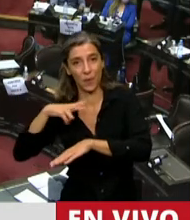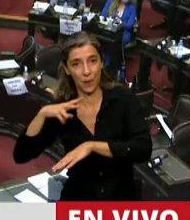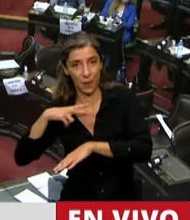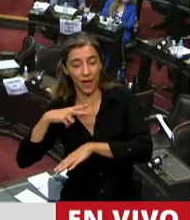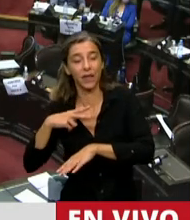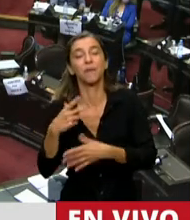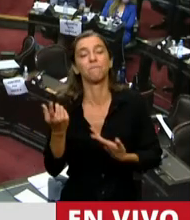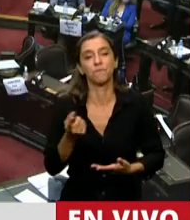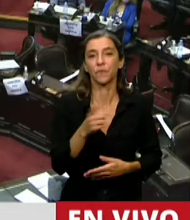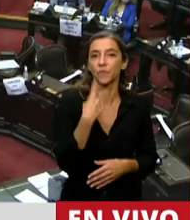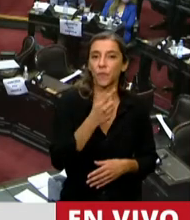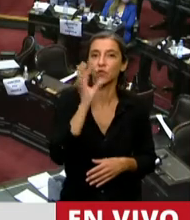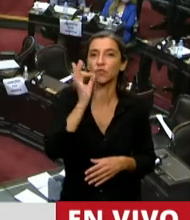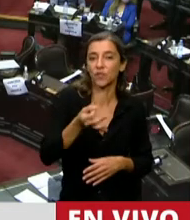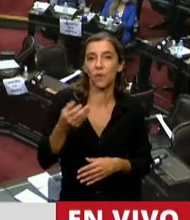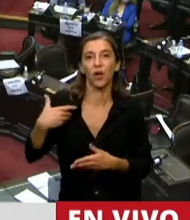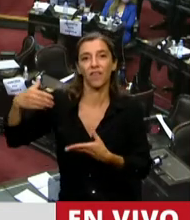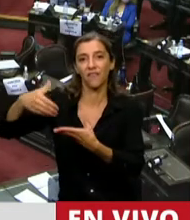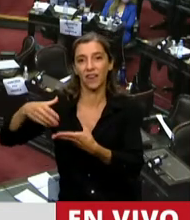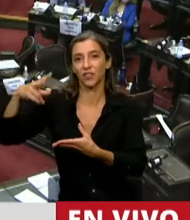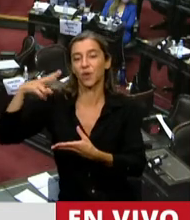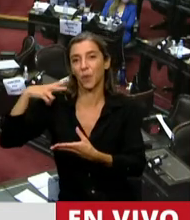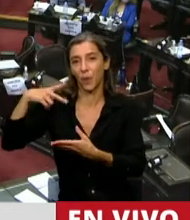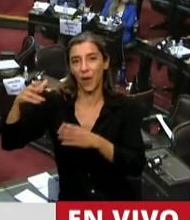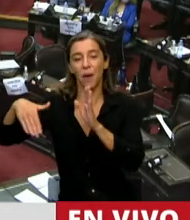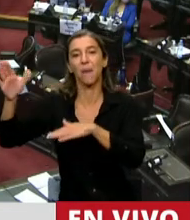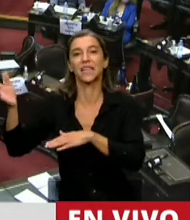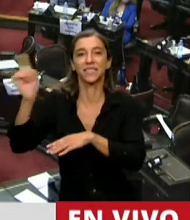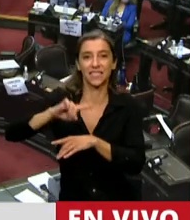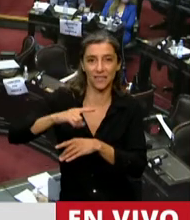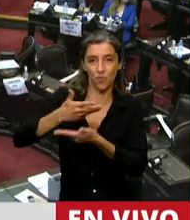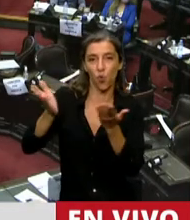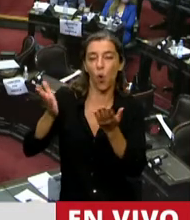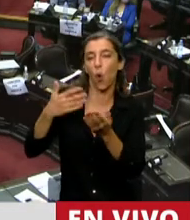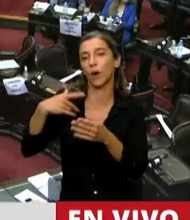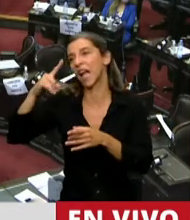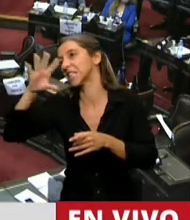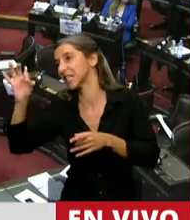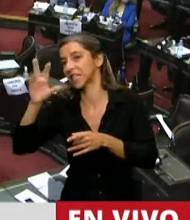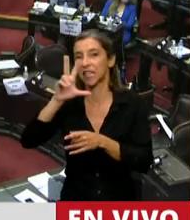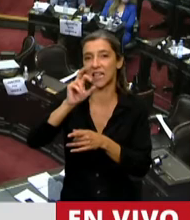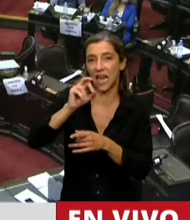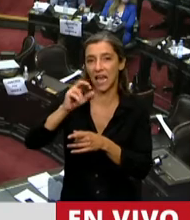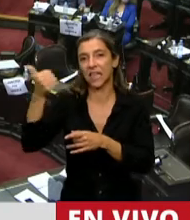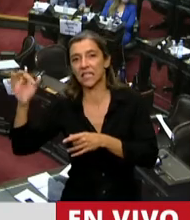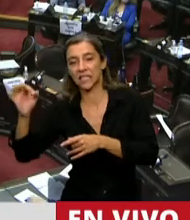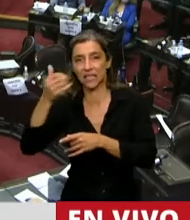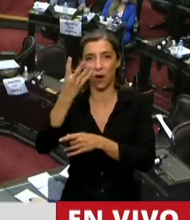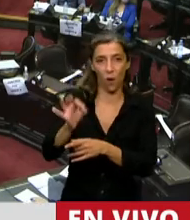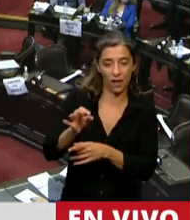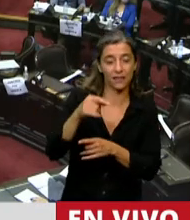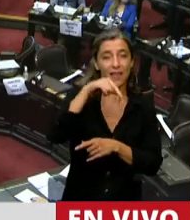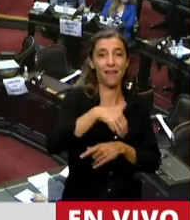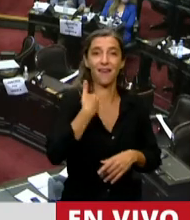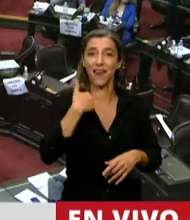inversión privada supera a la pública, hace 70, 30 o 60, 40. En el caso de la Argentina estamos